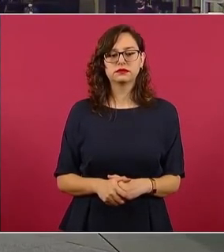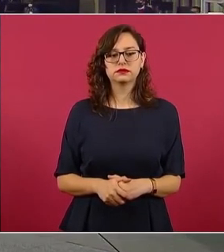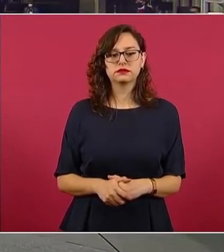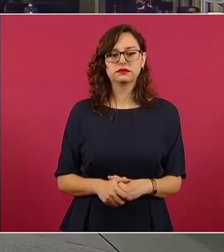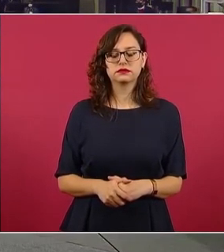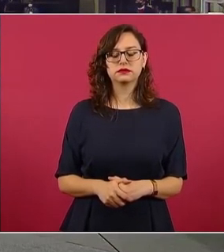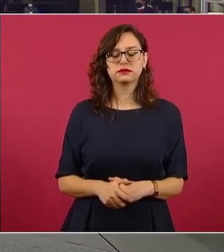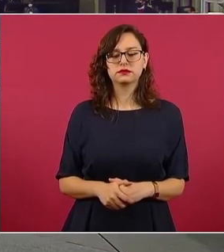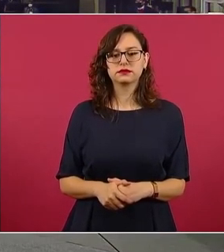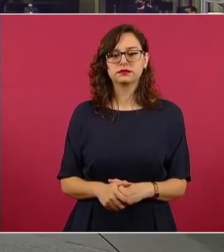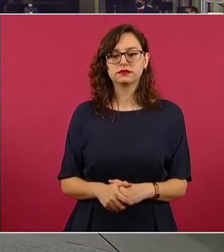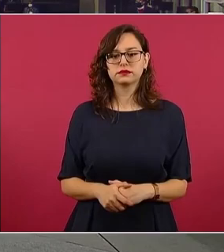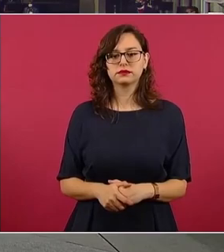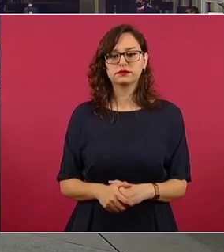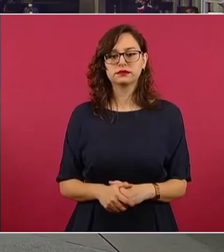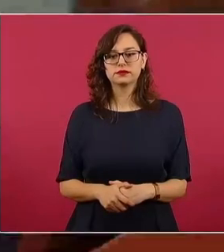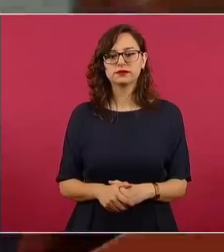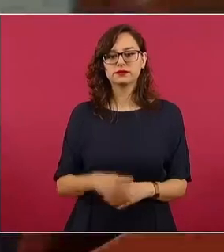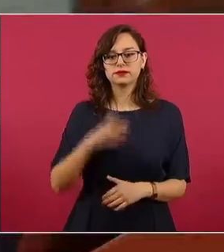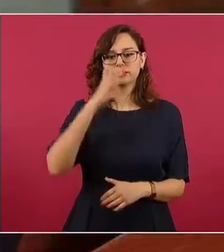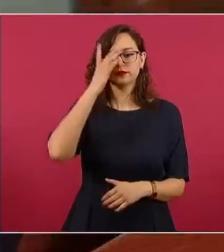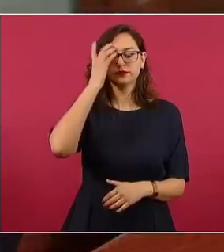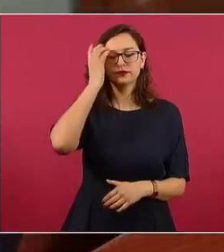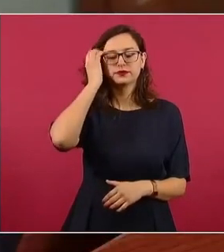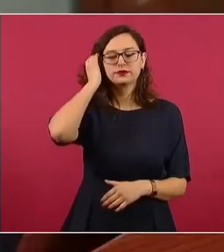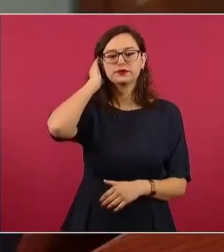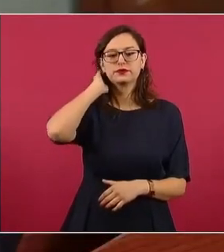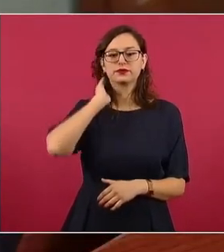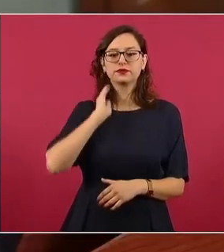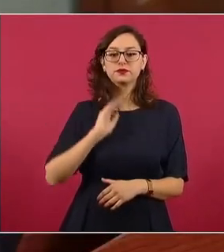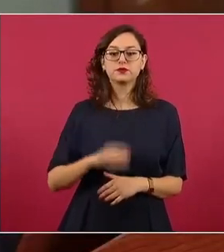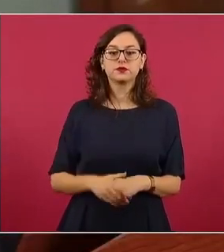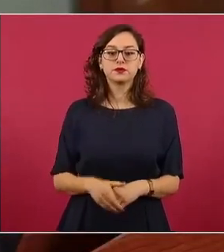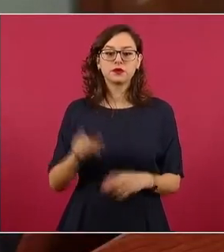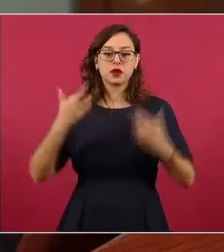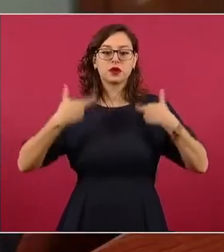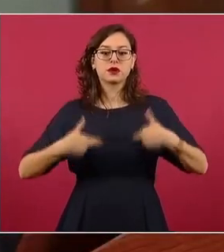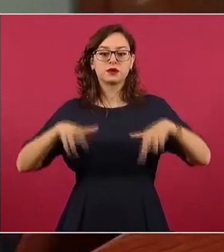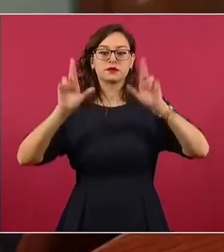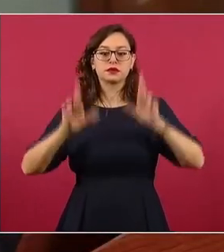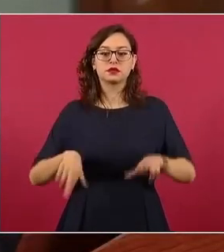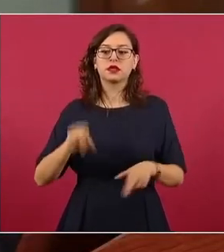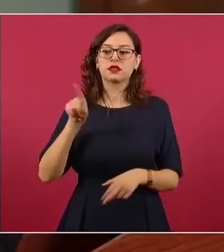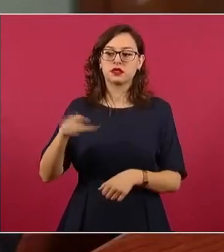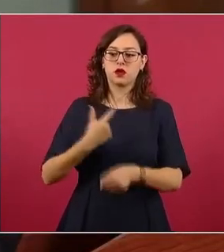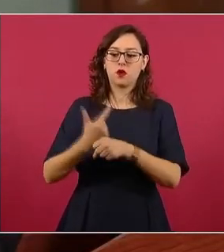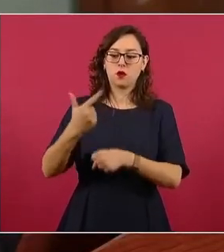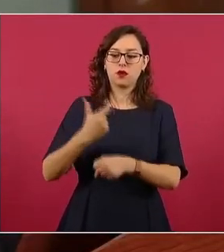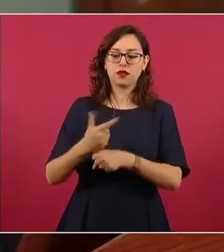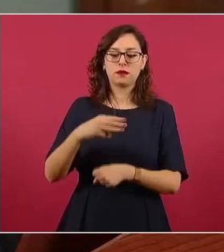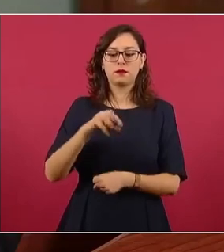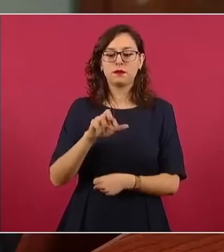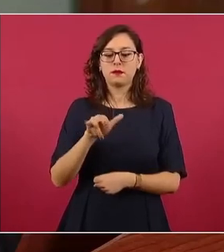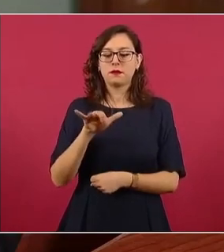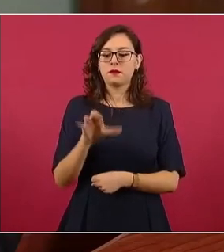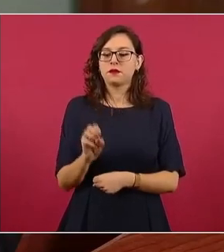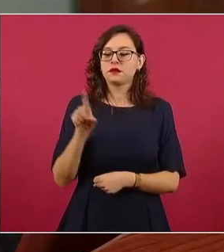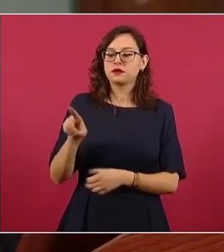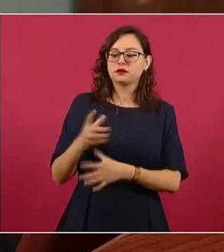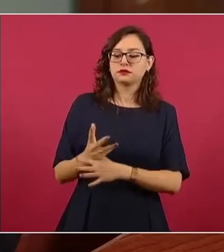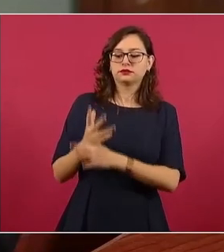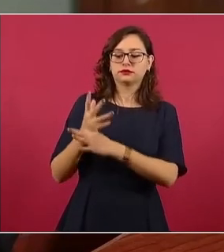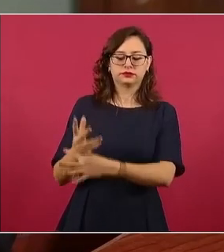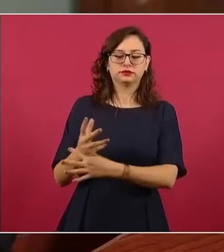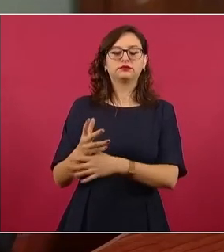el canciller de Guatemala, Mario Búcaro, señaló que su país coadyuvará y seguiremos en